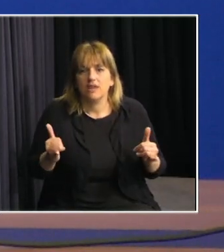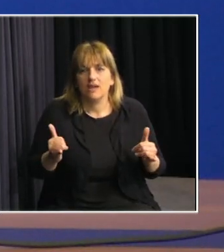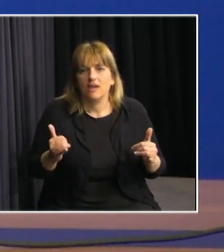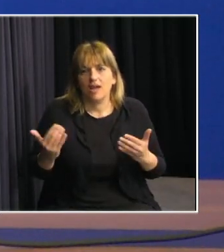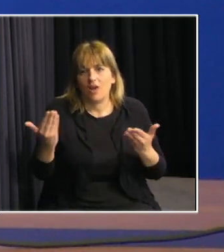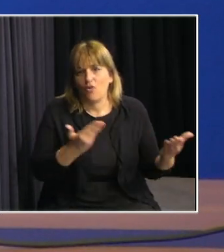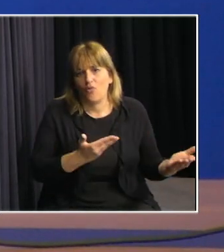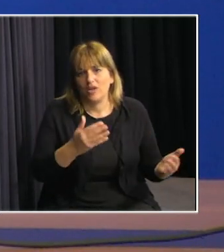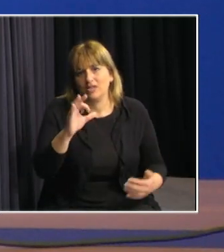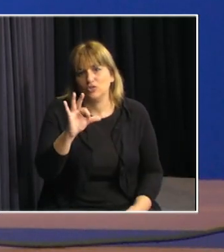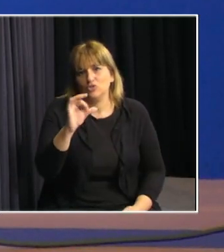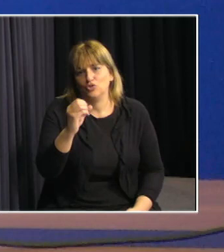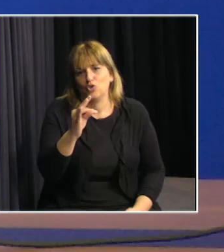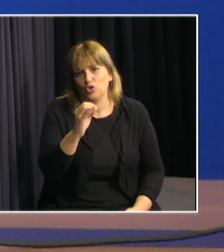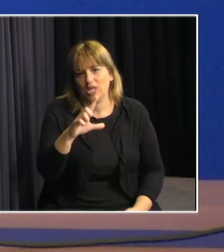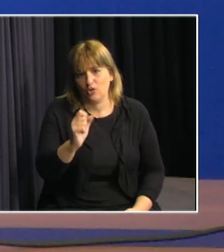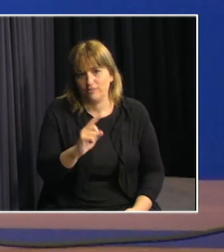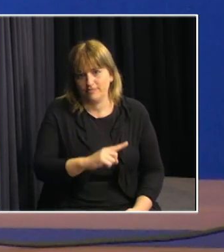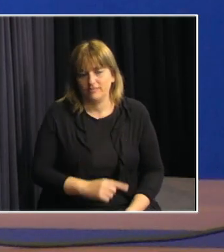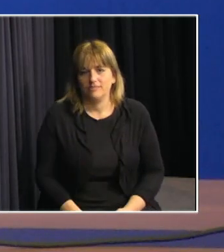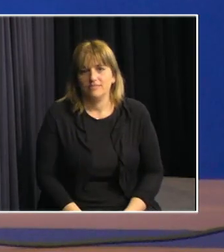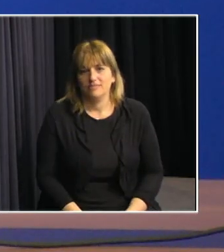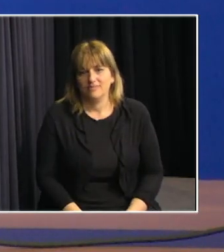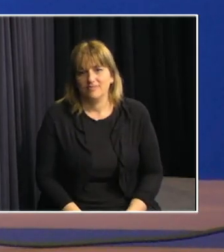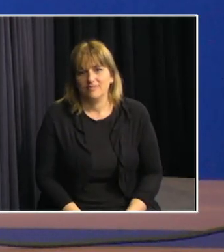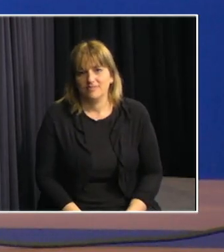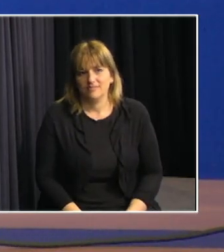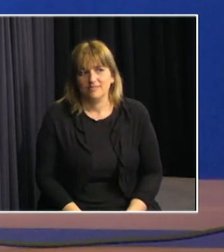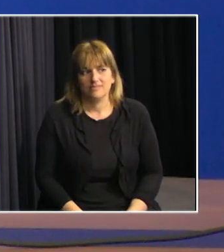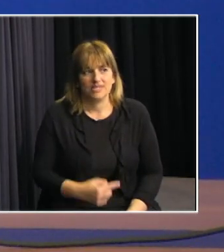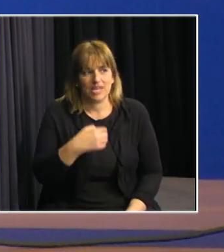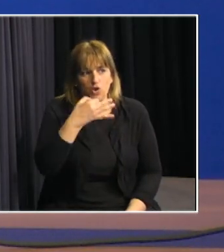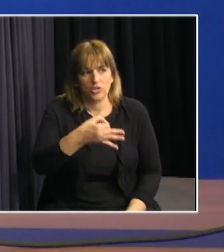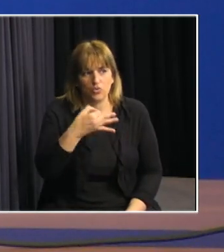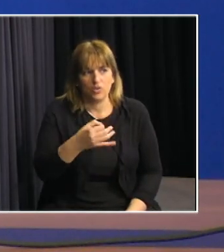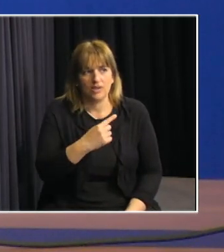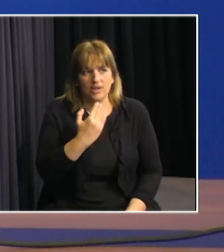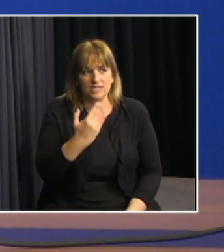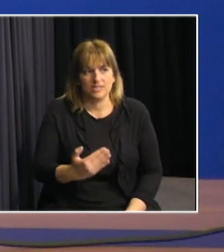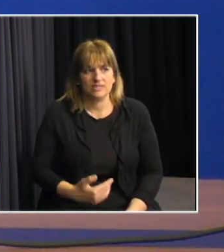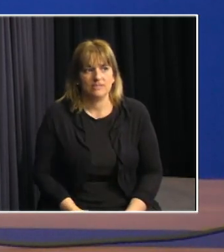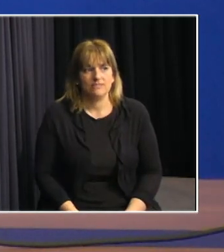a Sotelo. Que continúe con... Gracias.